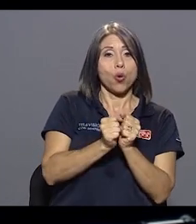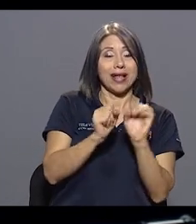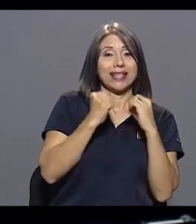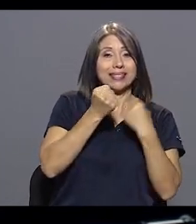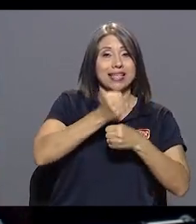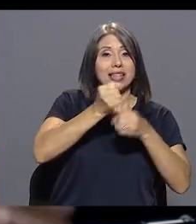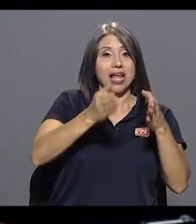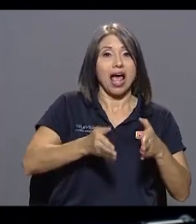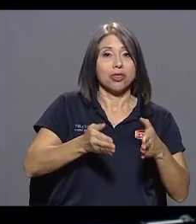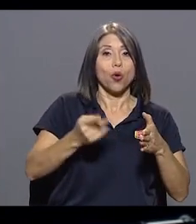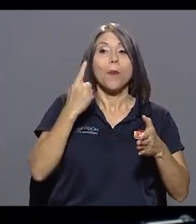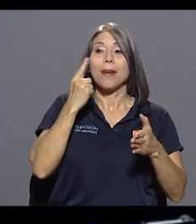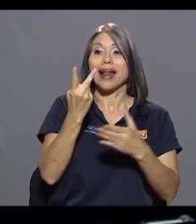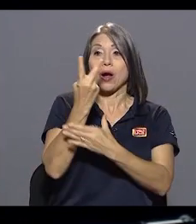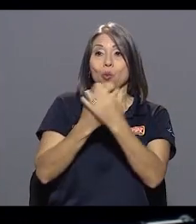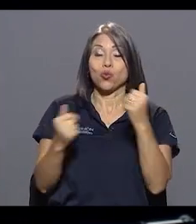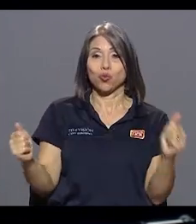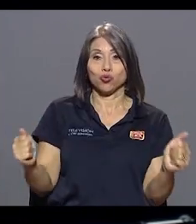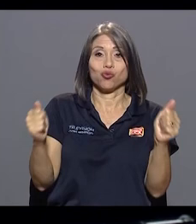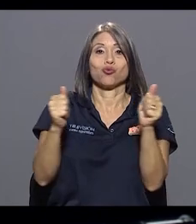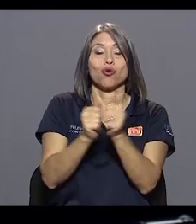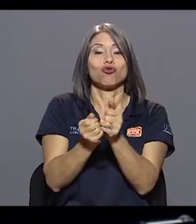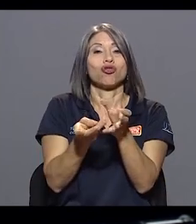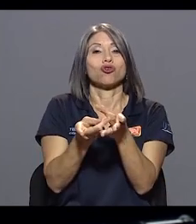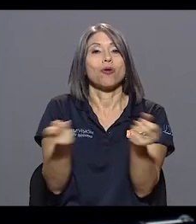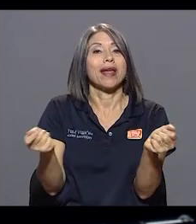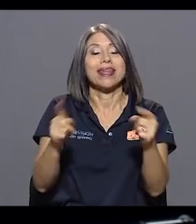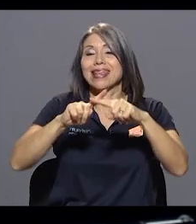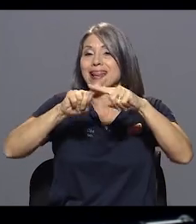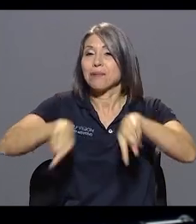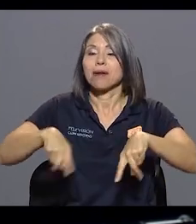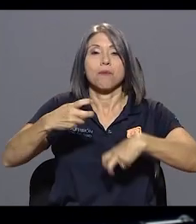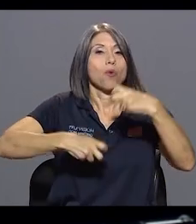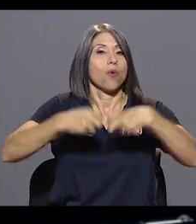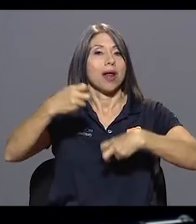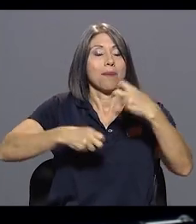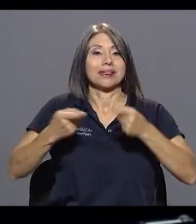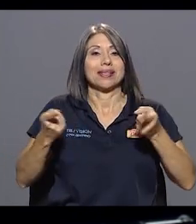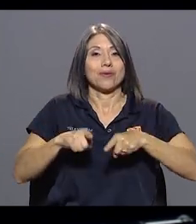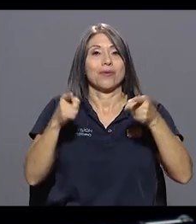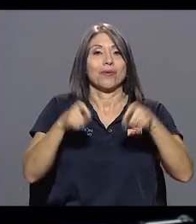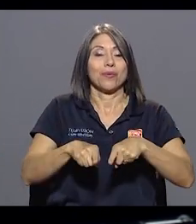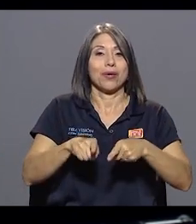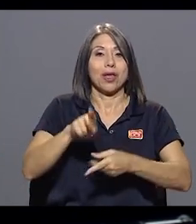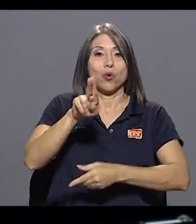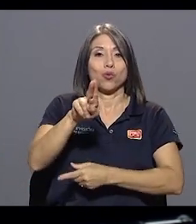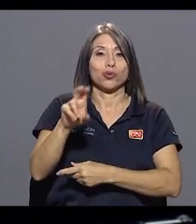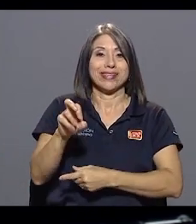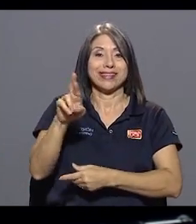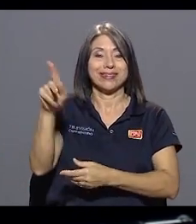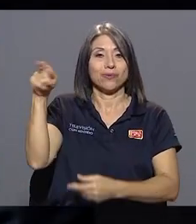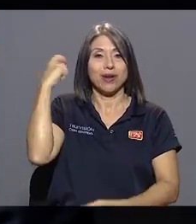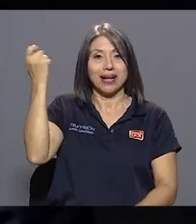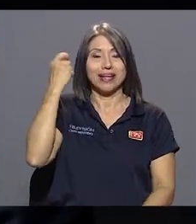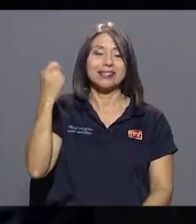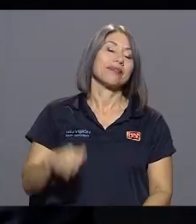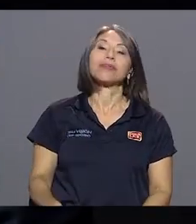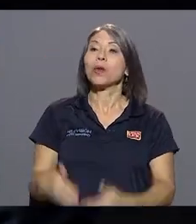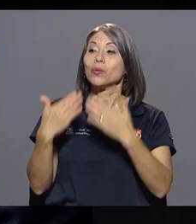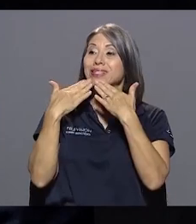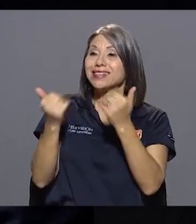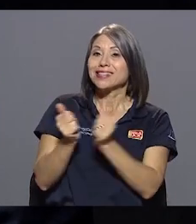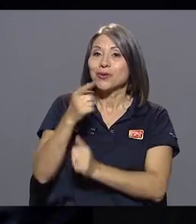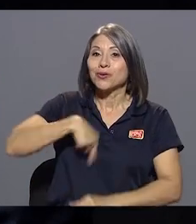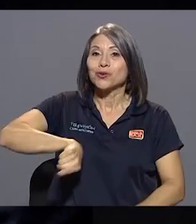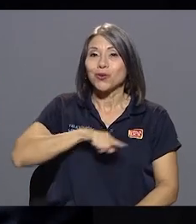y extirpar de fondo estos problemas que se están dando en la sede de Guanacaste. Entonces, muchas gracias por estar con